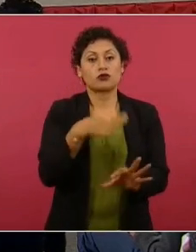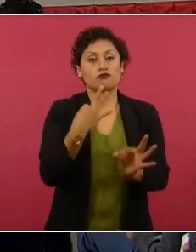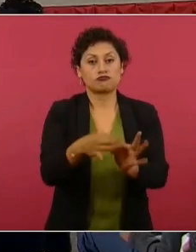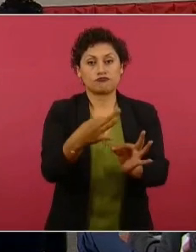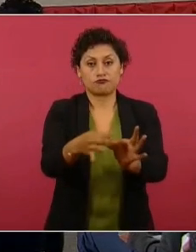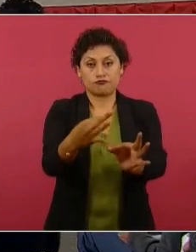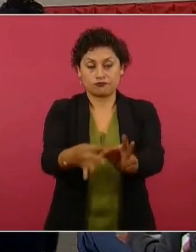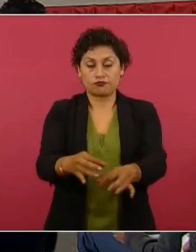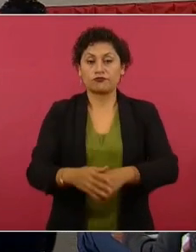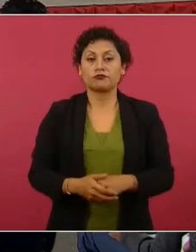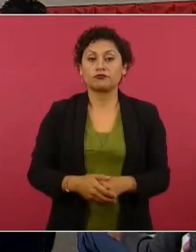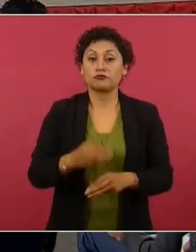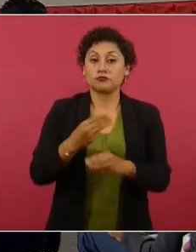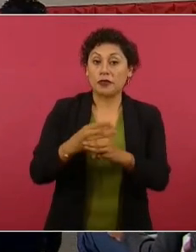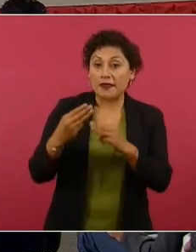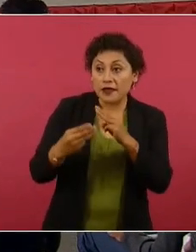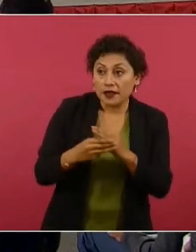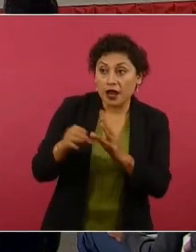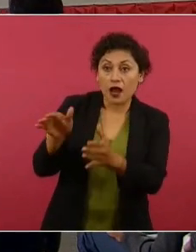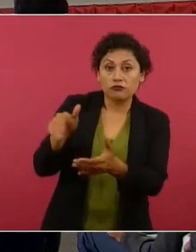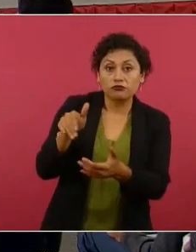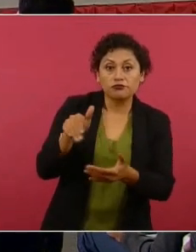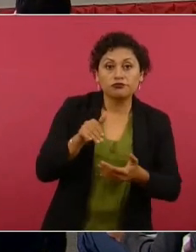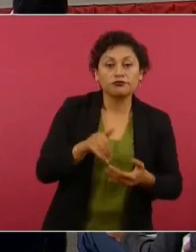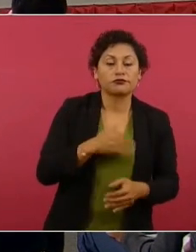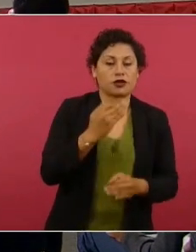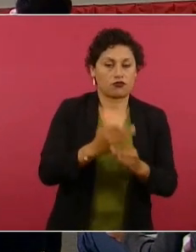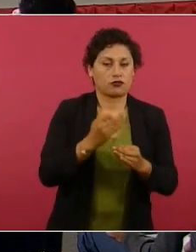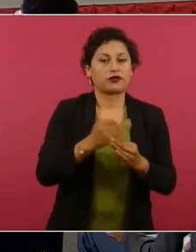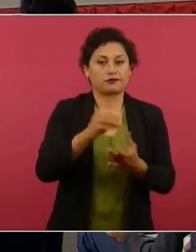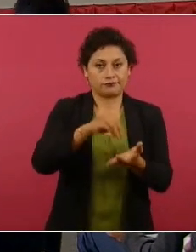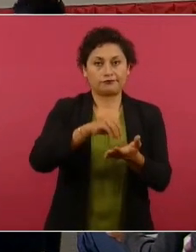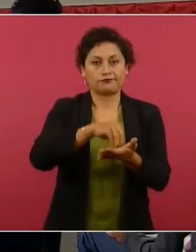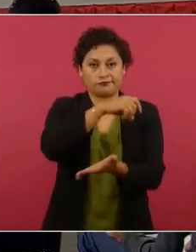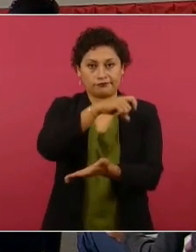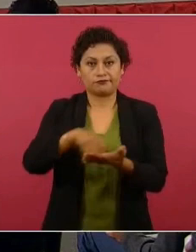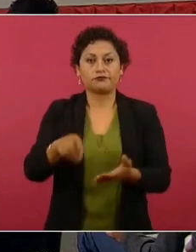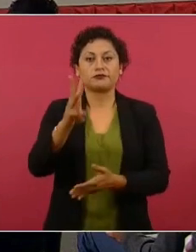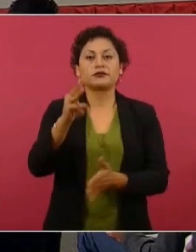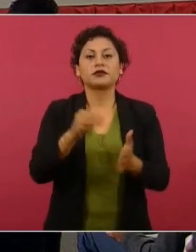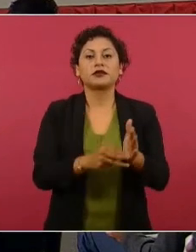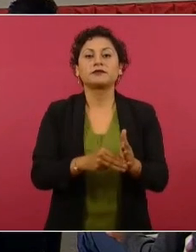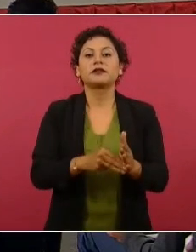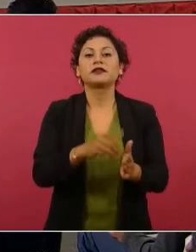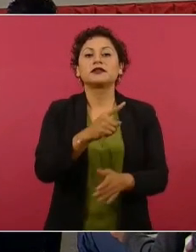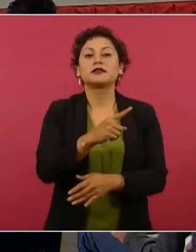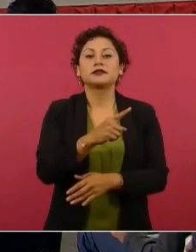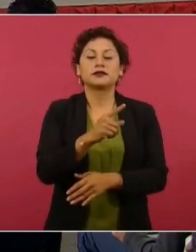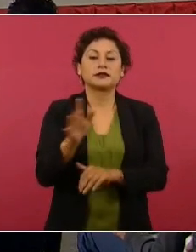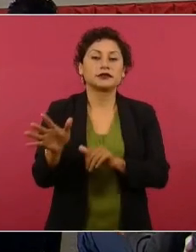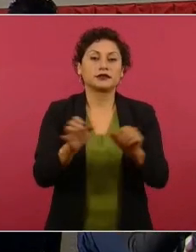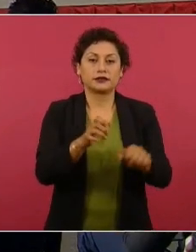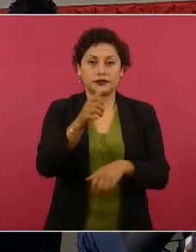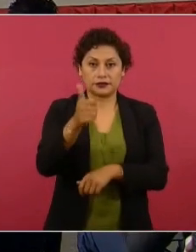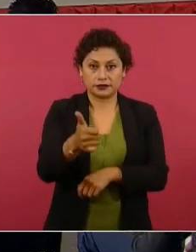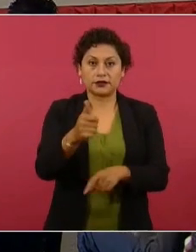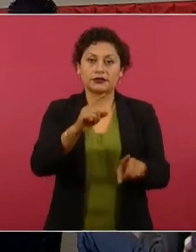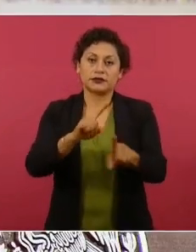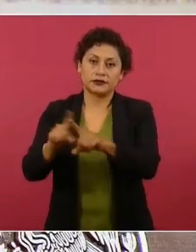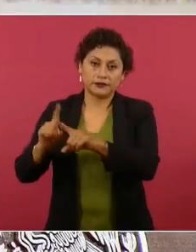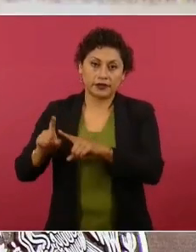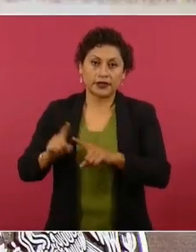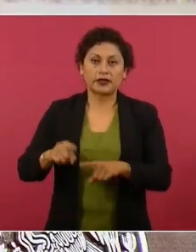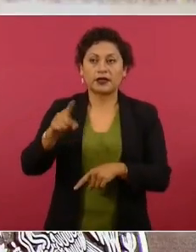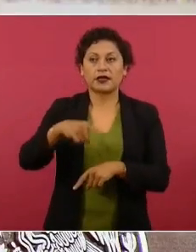completas. Y en cuanto a equipamiento estamos en este proceso de adquisición de tres mil 606 equipos médicos que